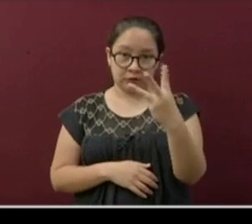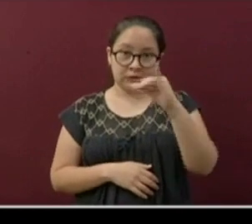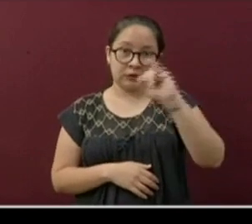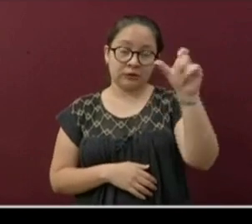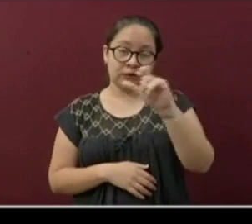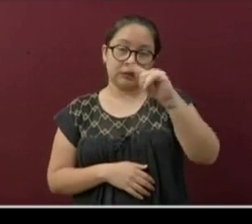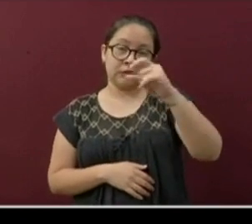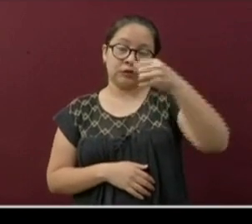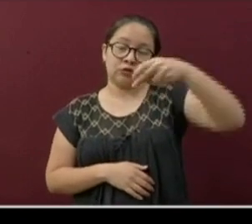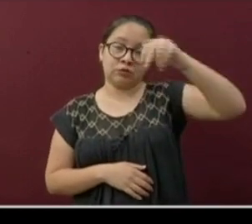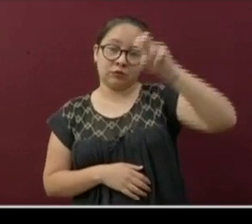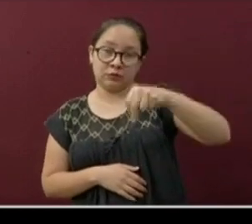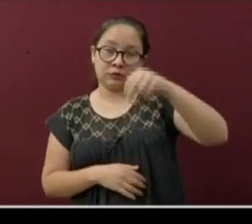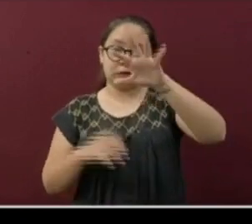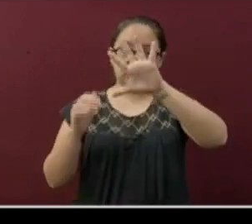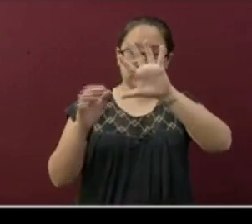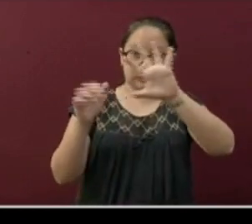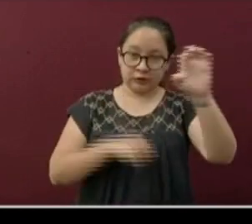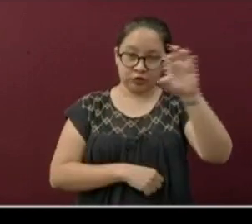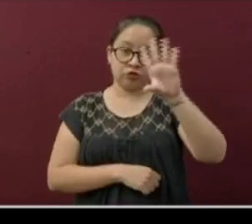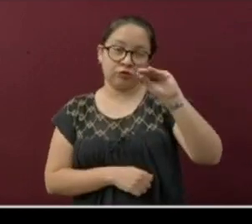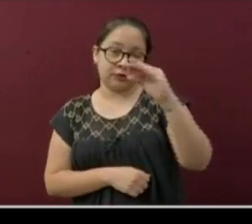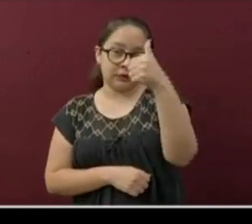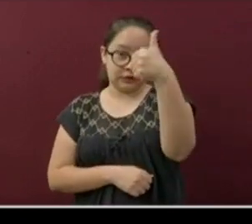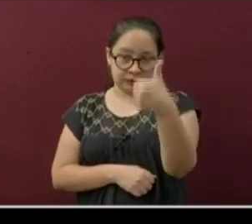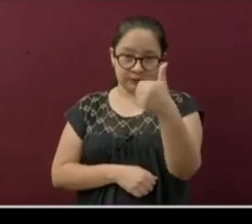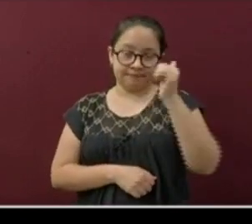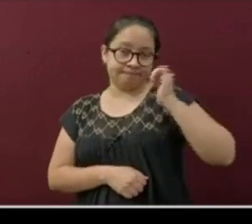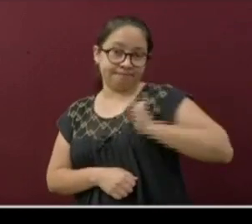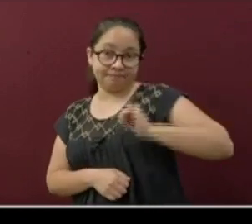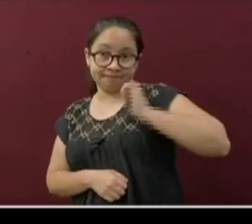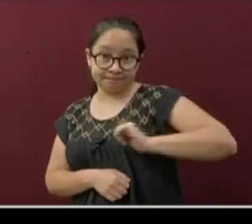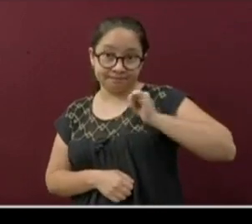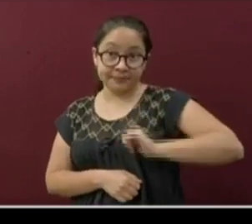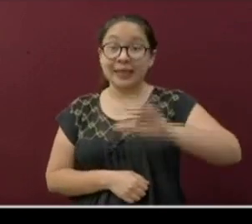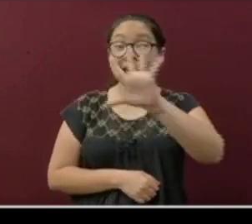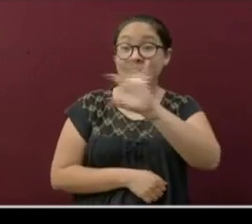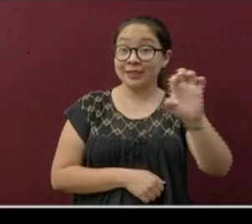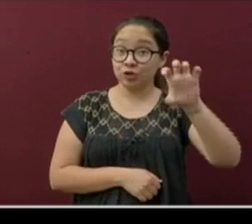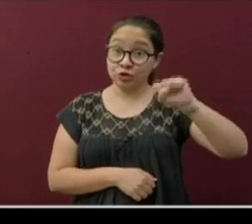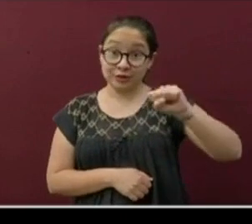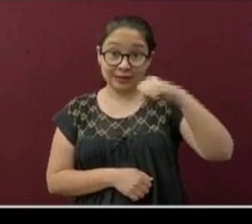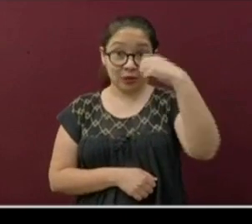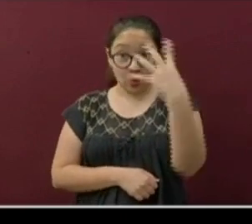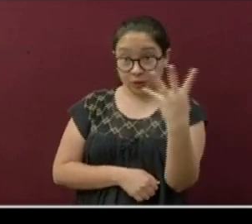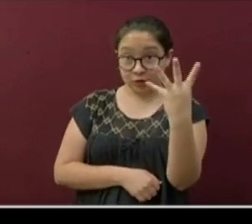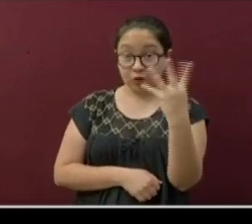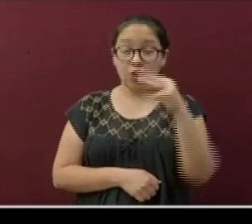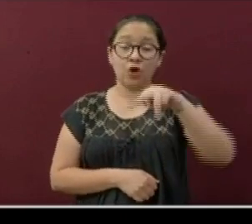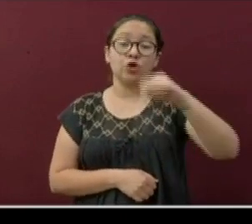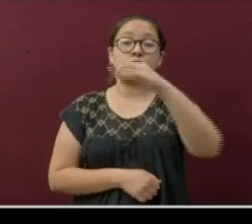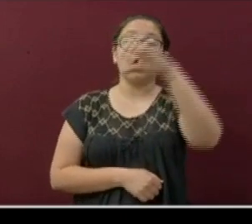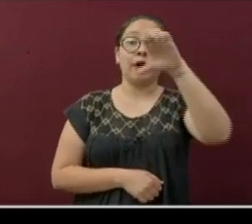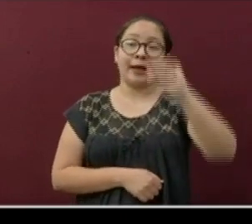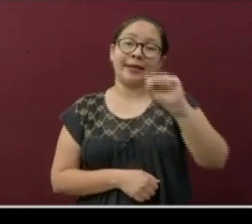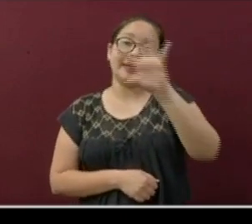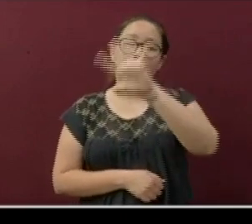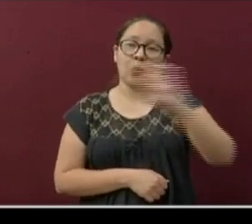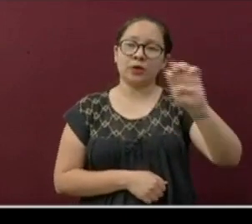Ixtaxoquitlán 596, La Antigua 564, Nogales